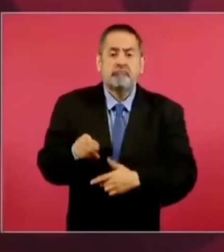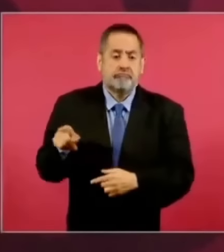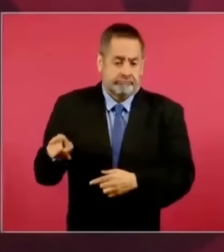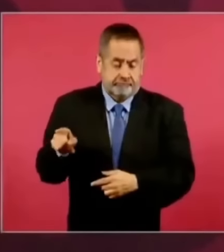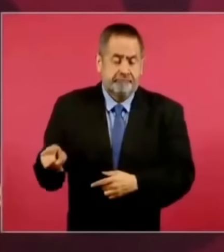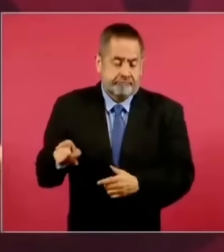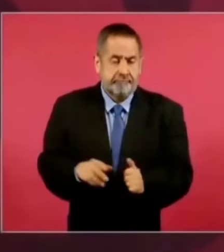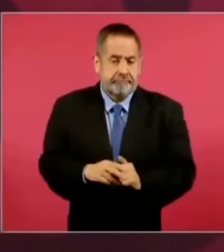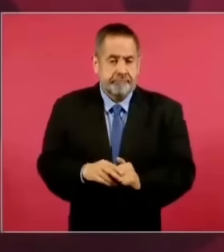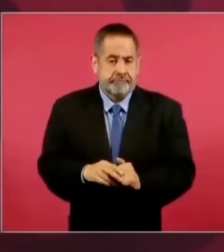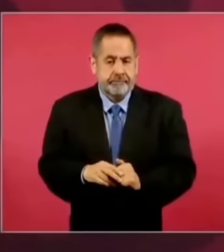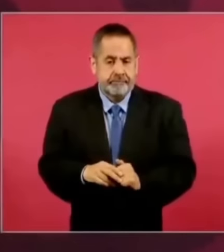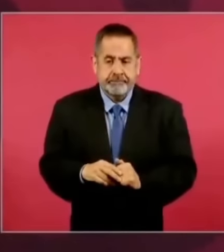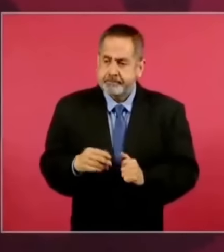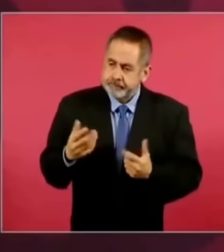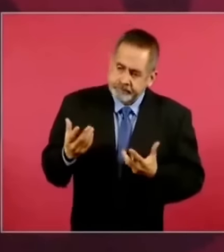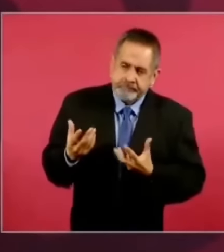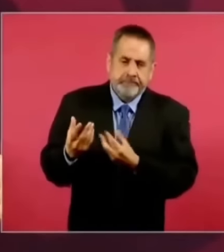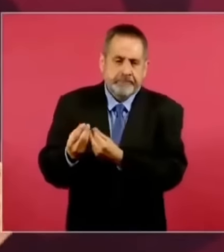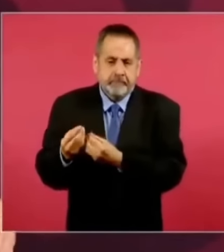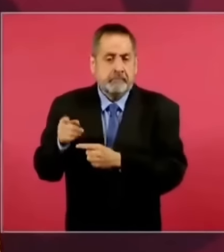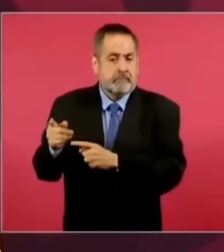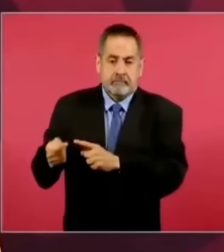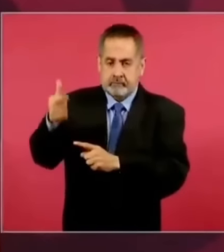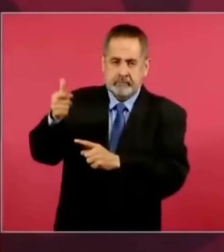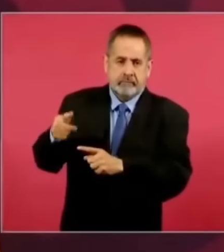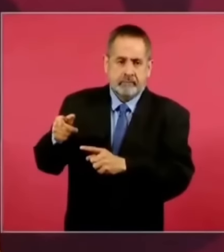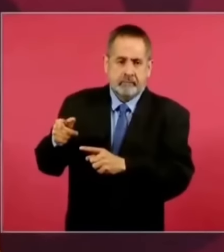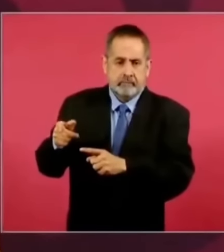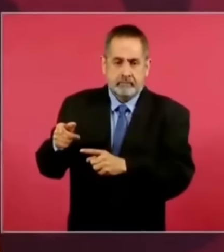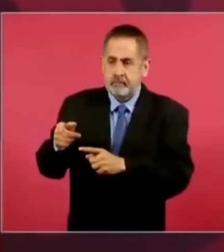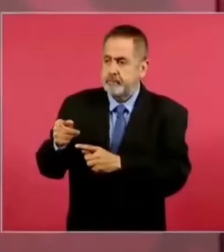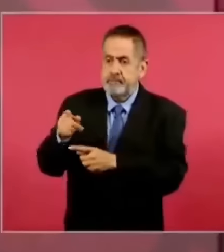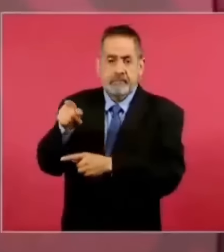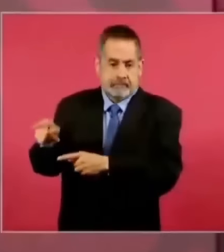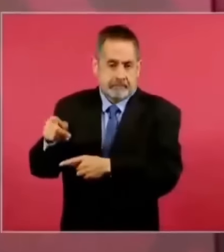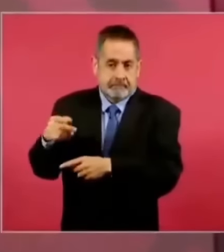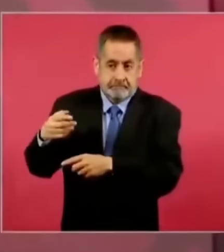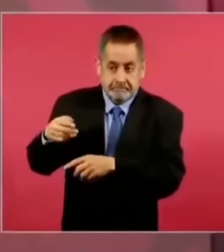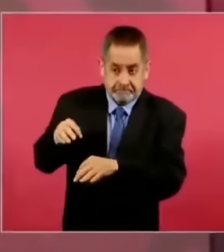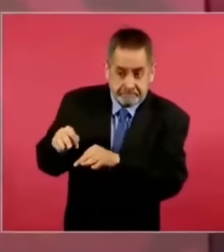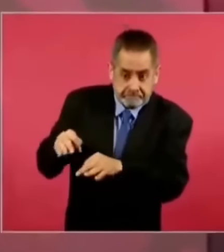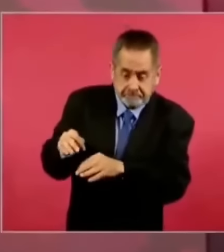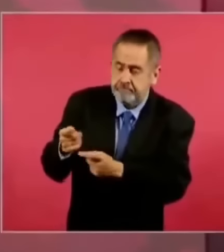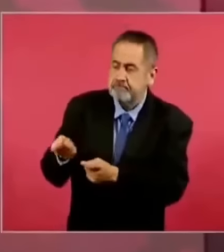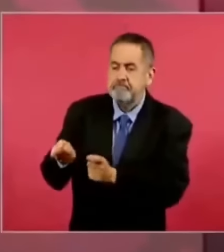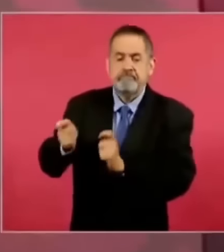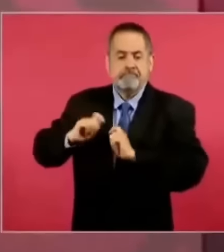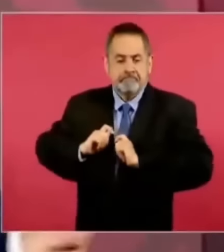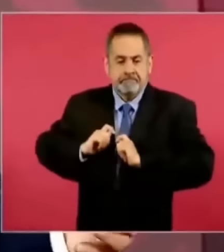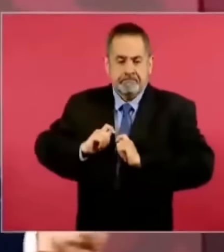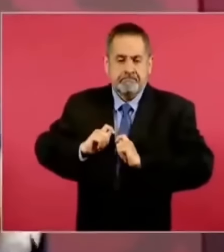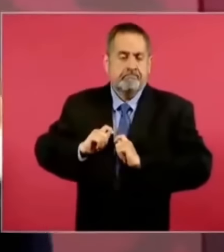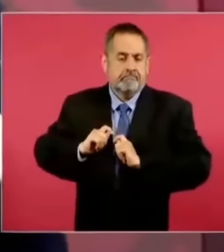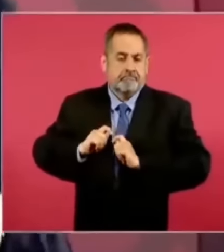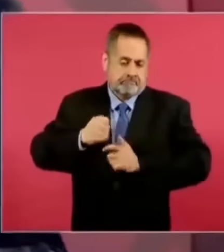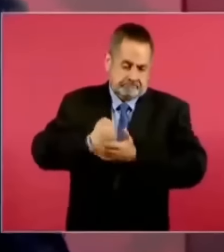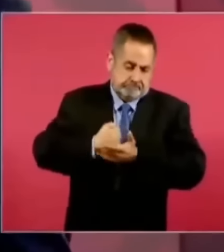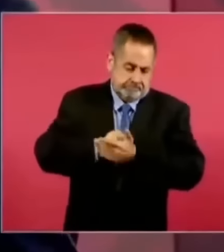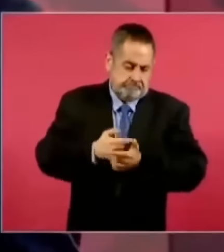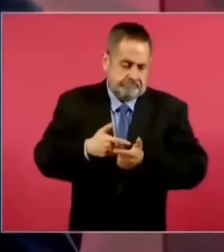Nosotros nos tocó recibir la estafeta de esta lucha